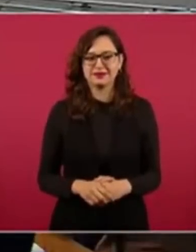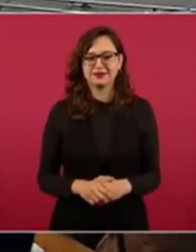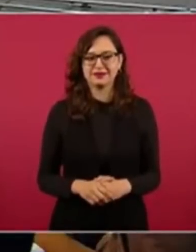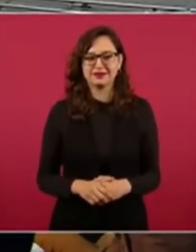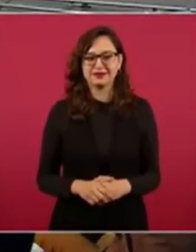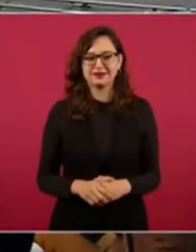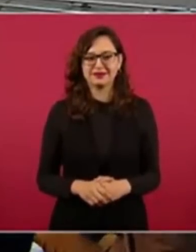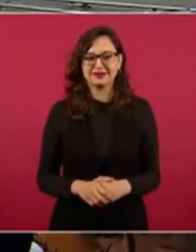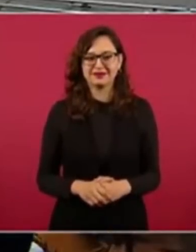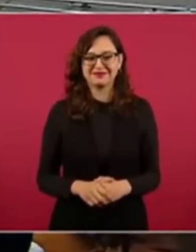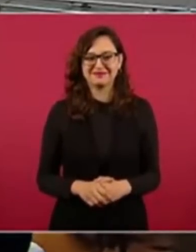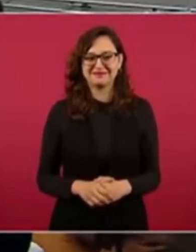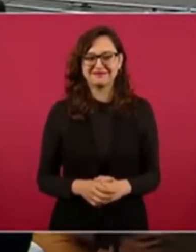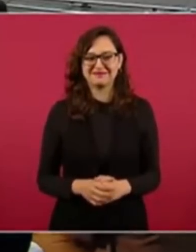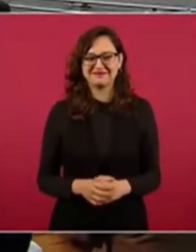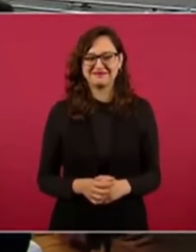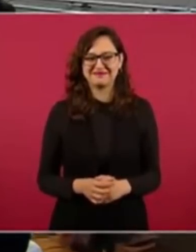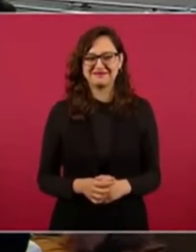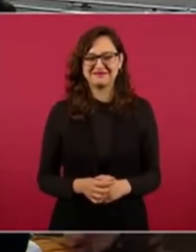Pero, miren.